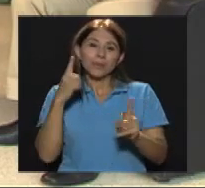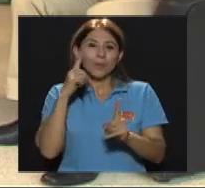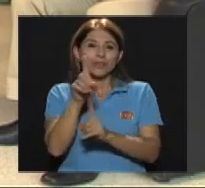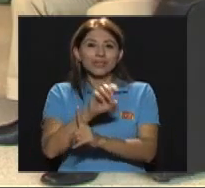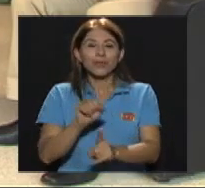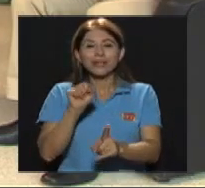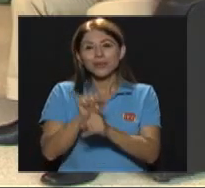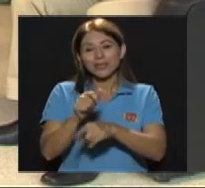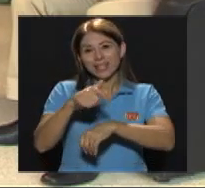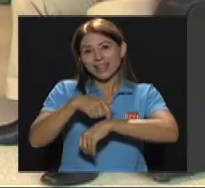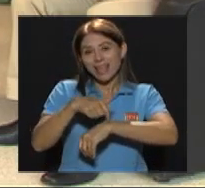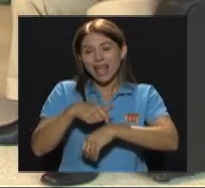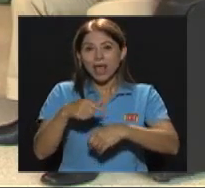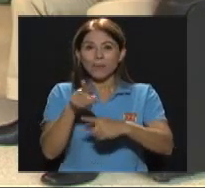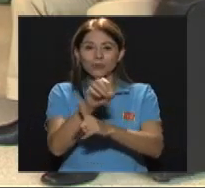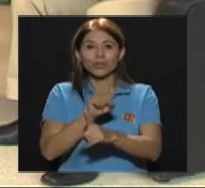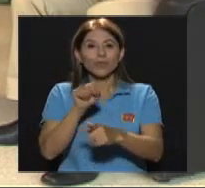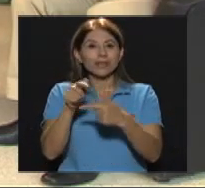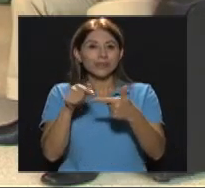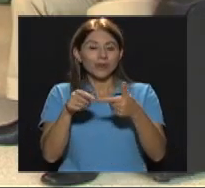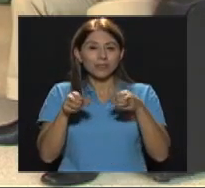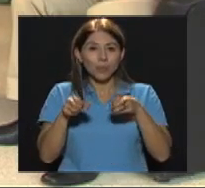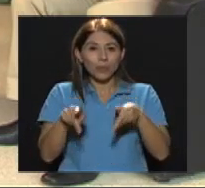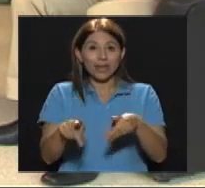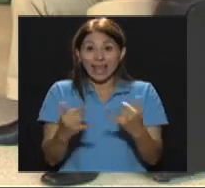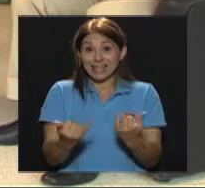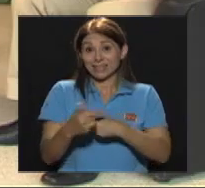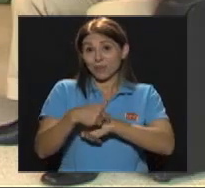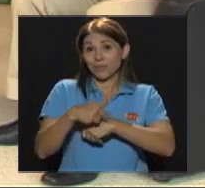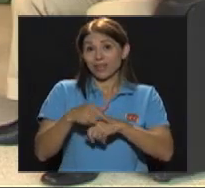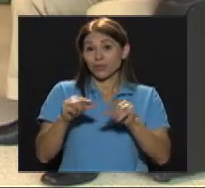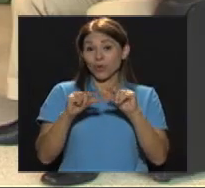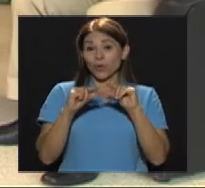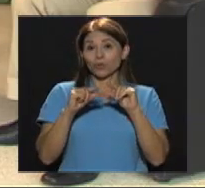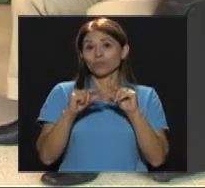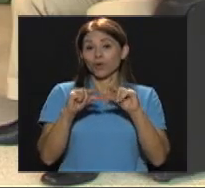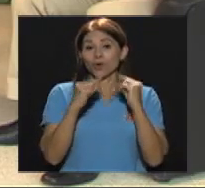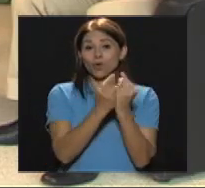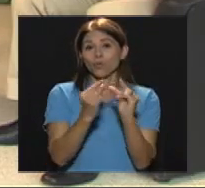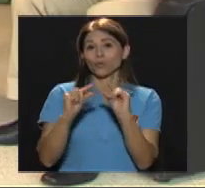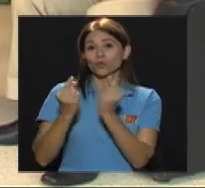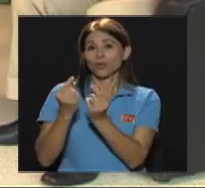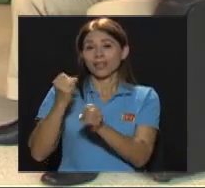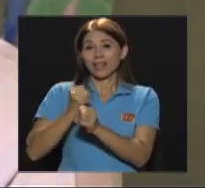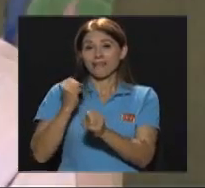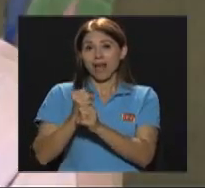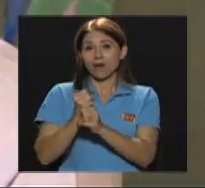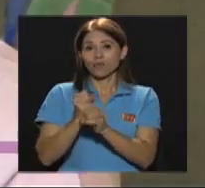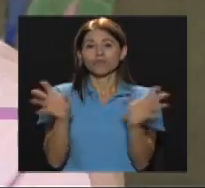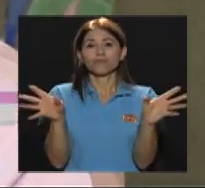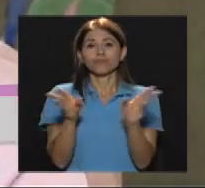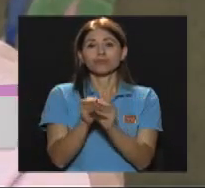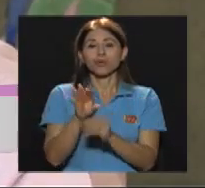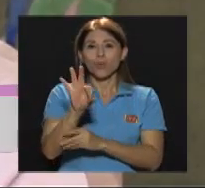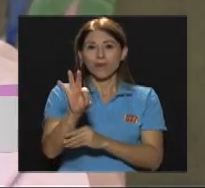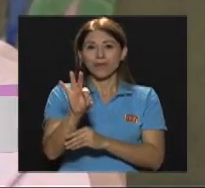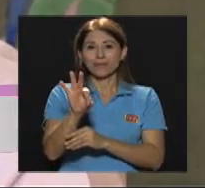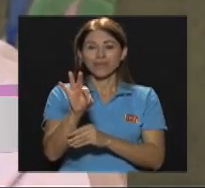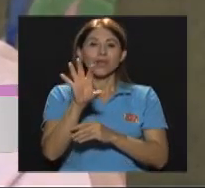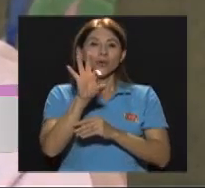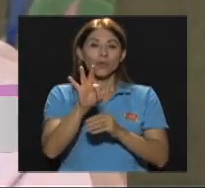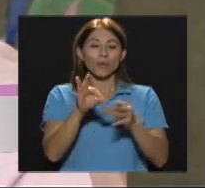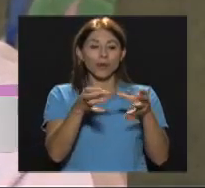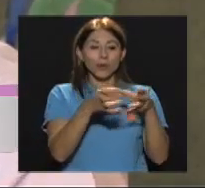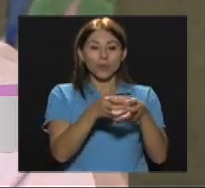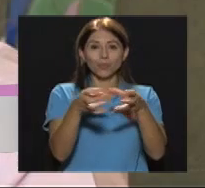tiempo Y de oportunidad Pues los grupos De trabajo Que vemos en este momento Que somos nueve grupos De trabajo En el hospital Captan a cada uno